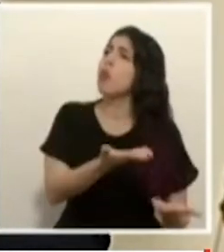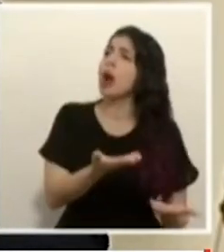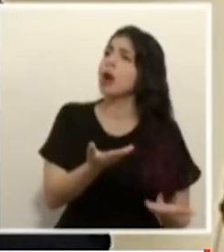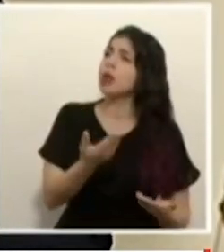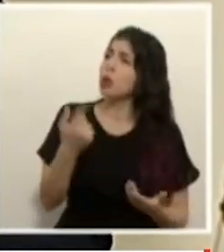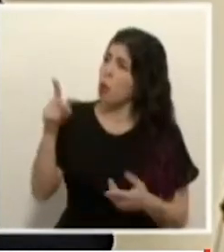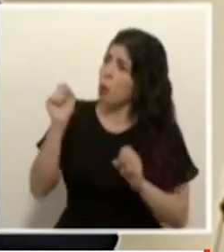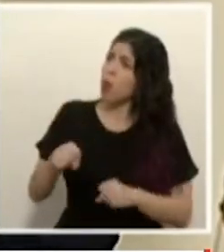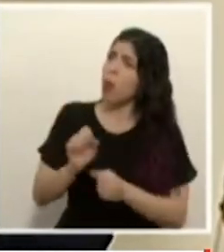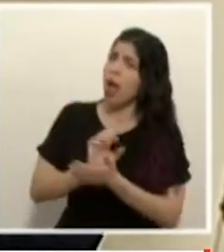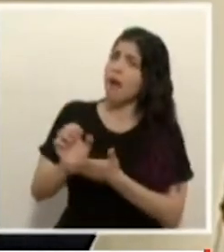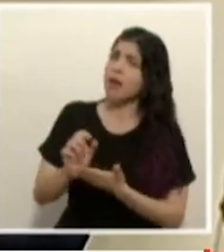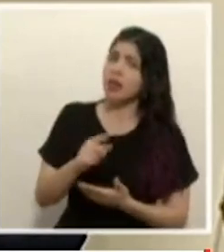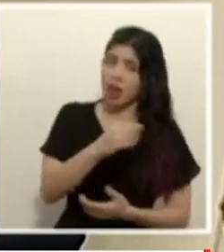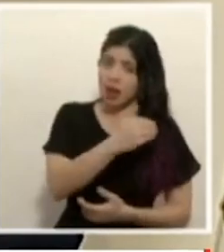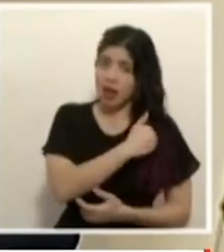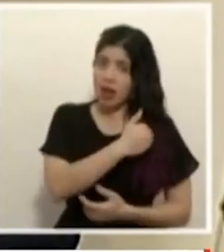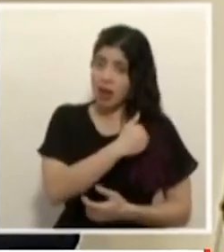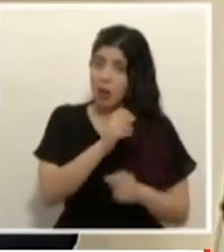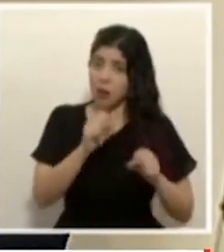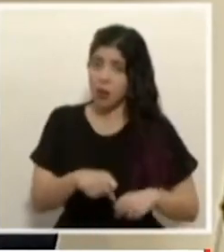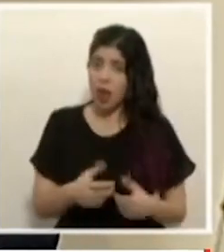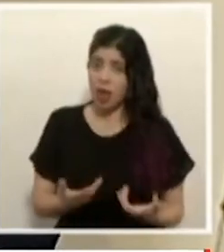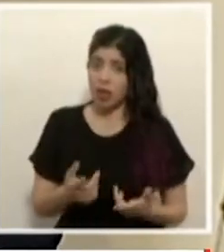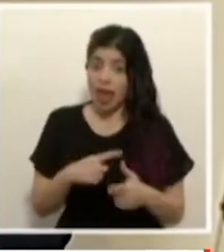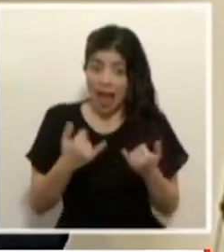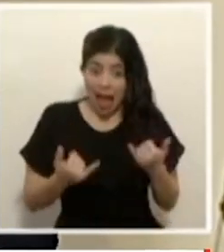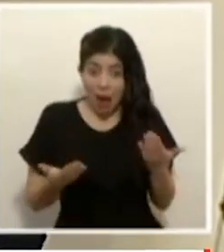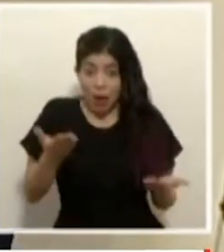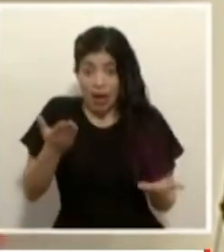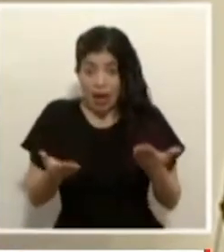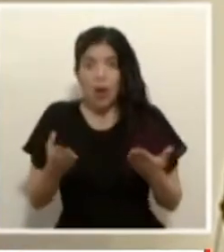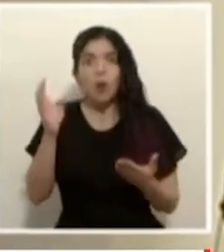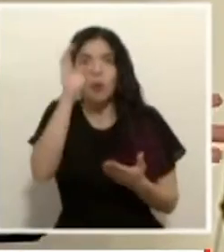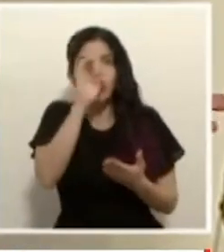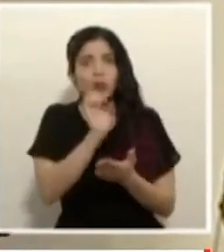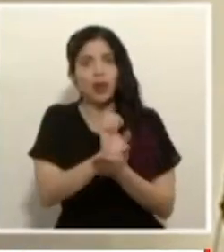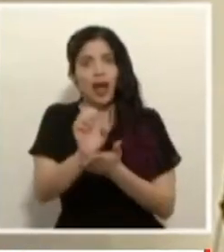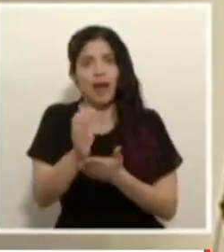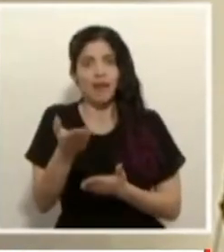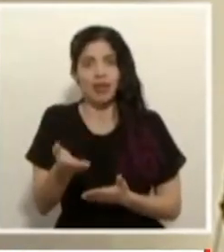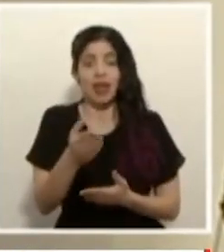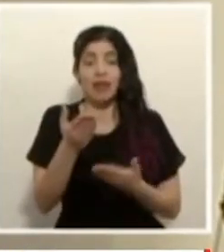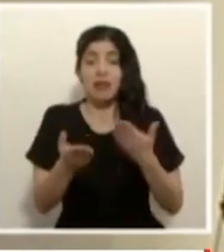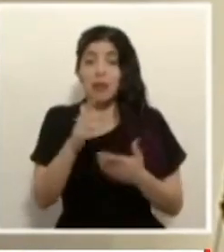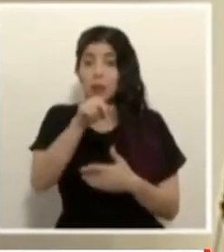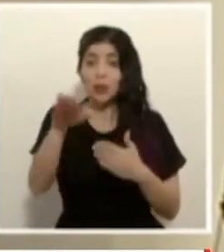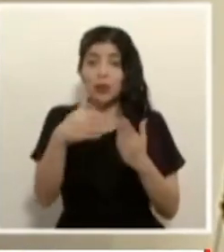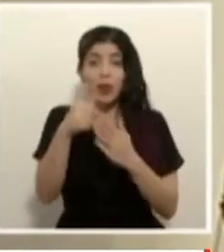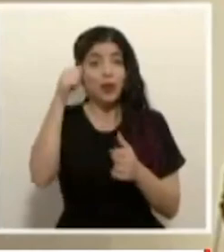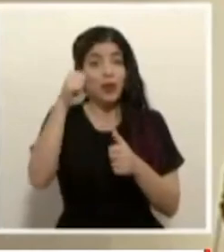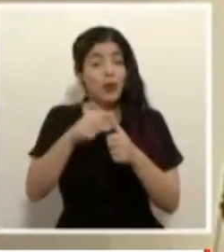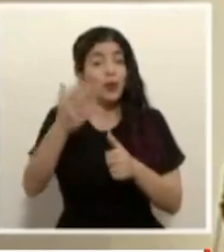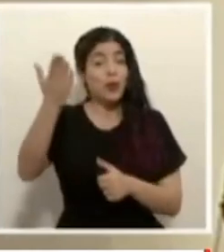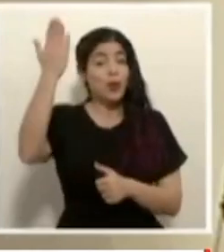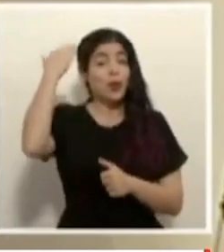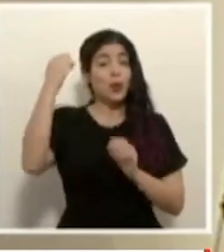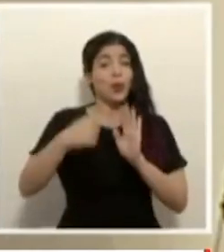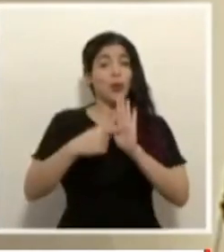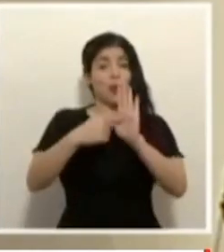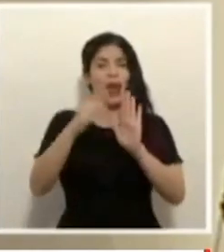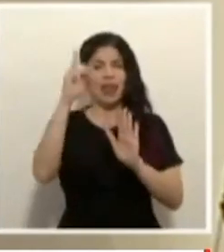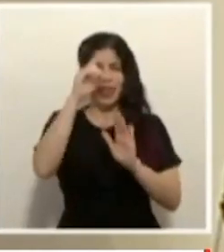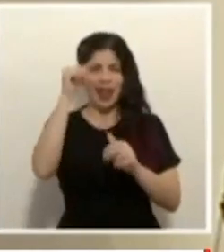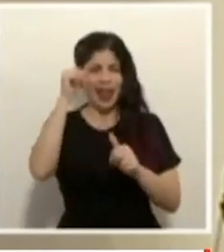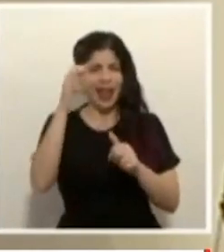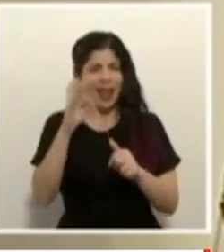evitarlo en el balance que manejamos estamos procurando evitarlo yo creo que todos recordarán las proyecciones que presentó don Daniel si no